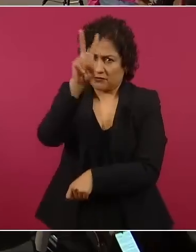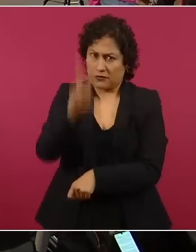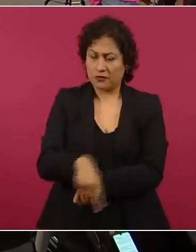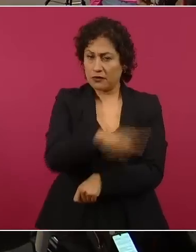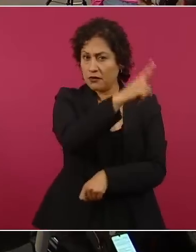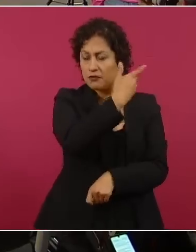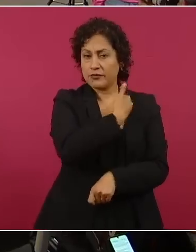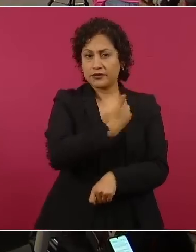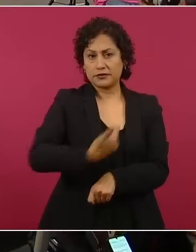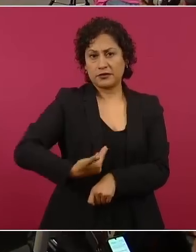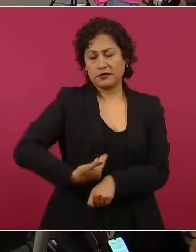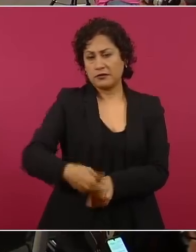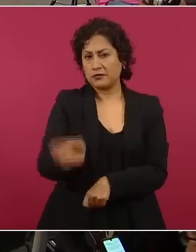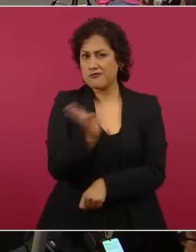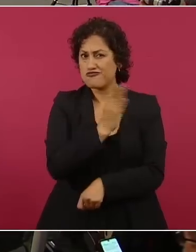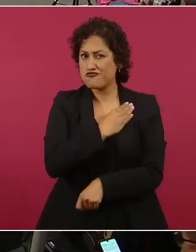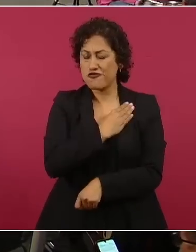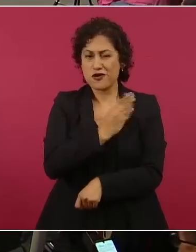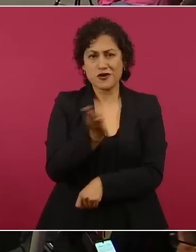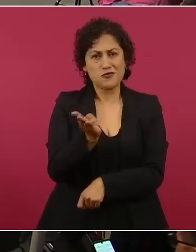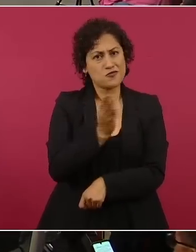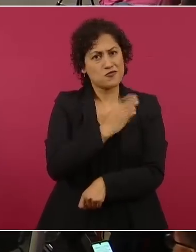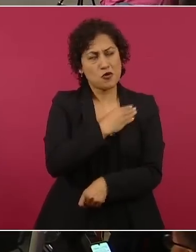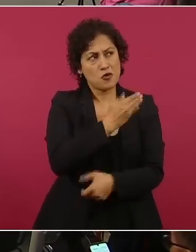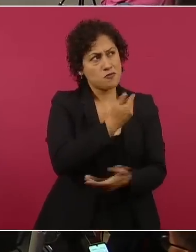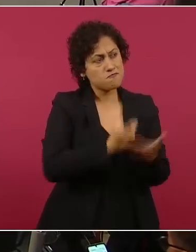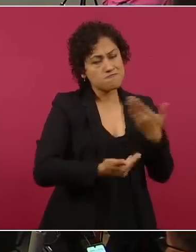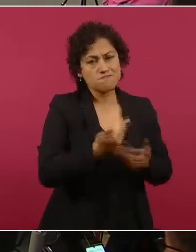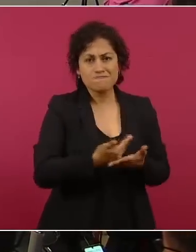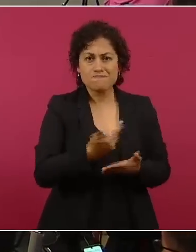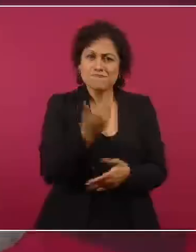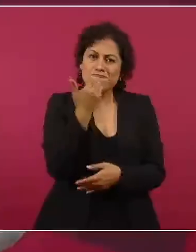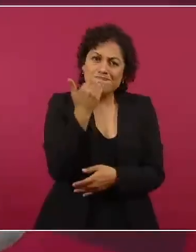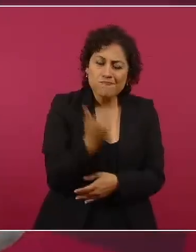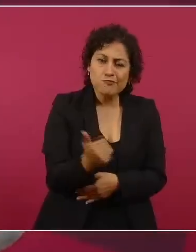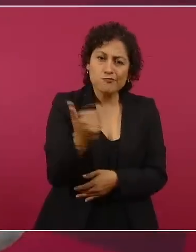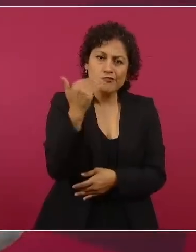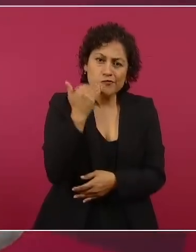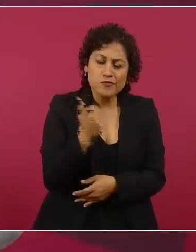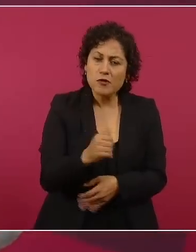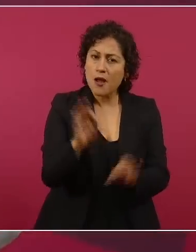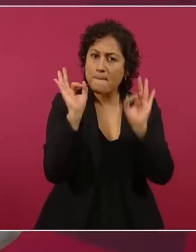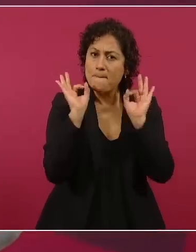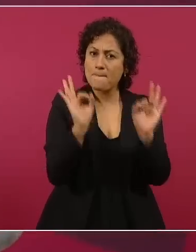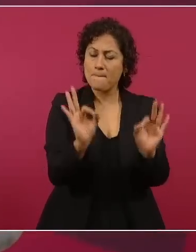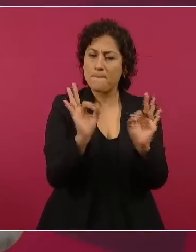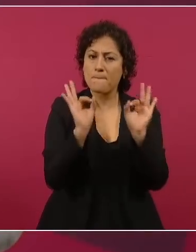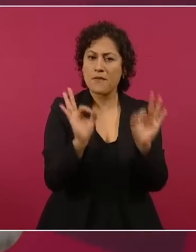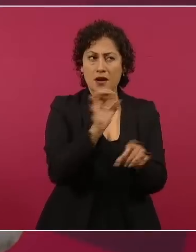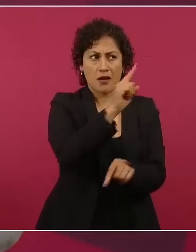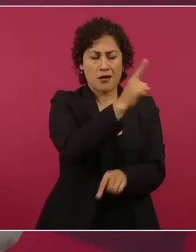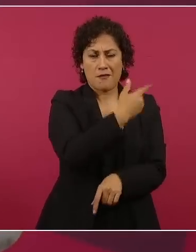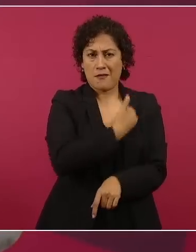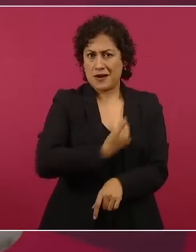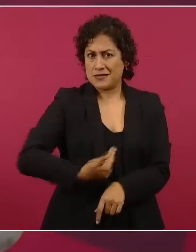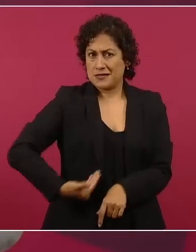muy cordial, muy amistoso el presidente Valle.